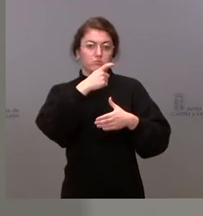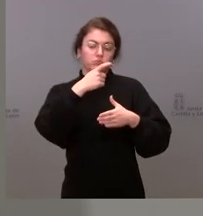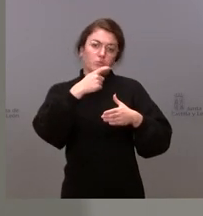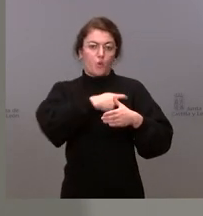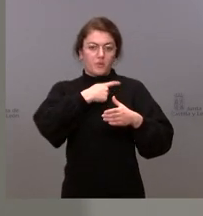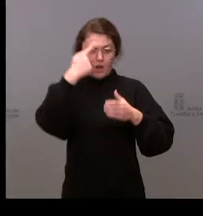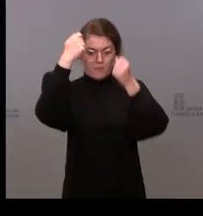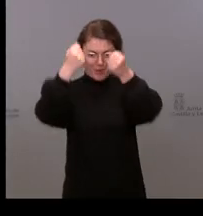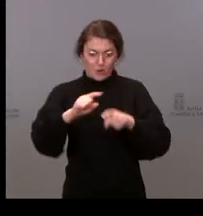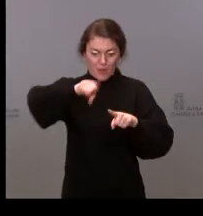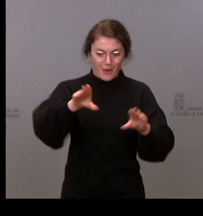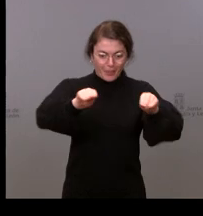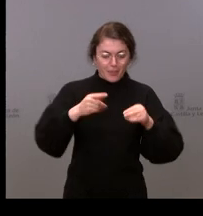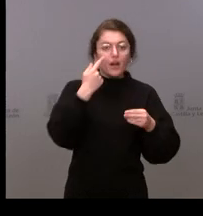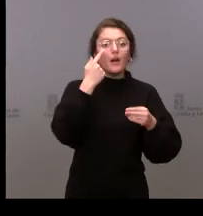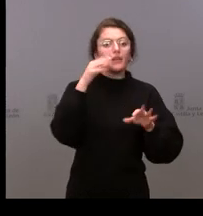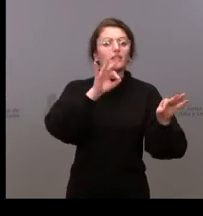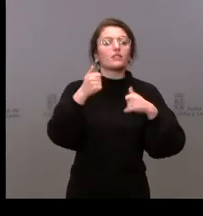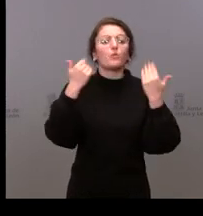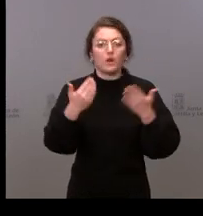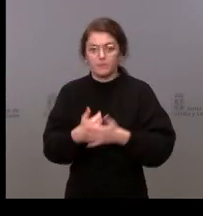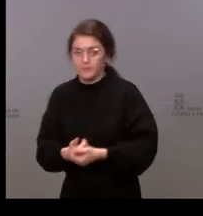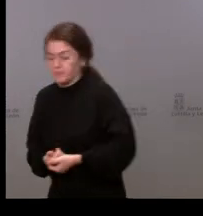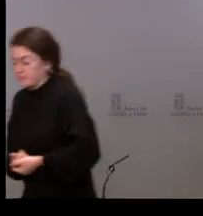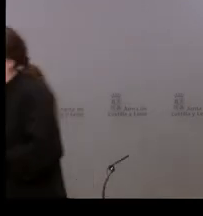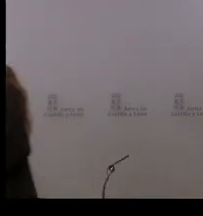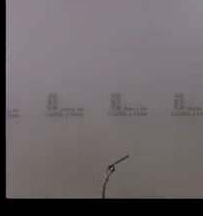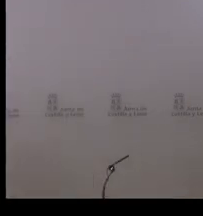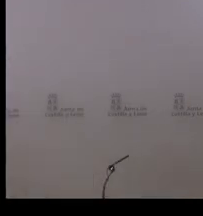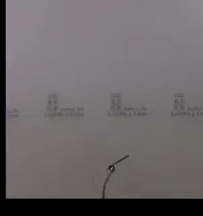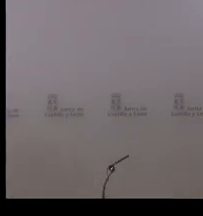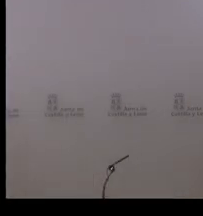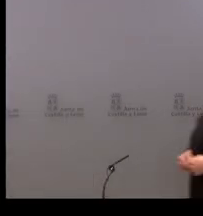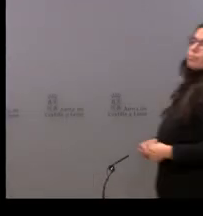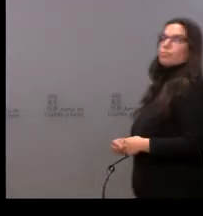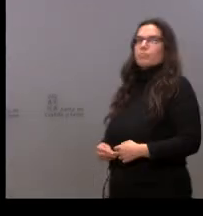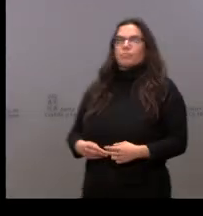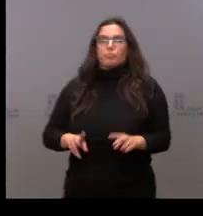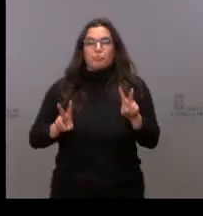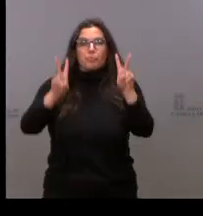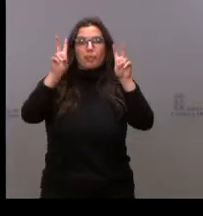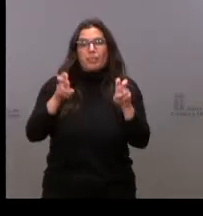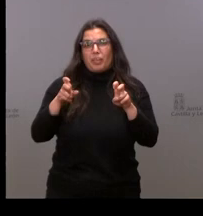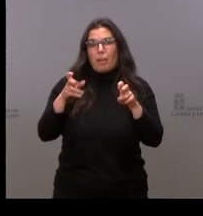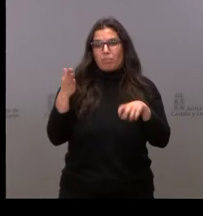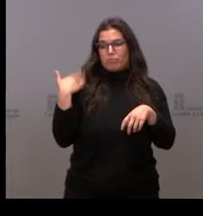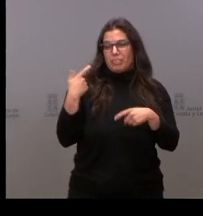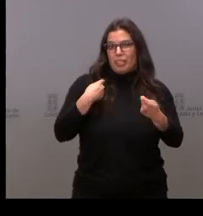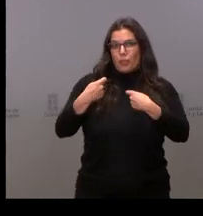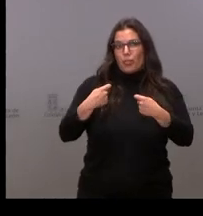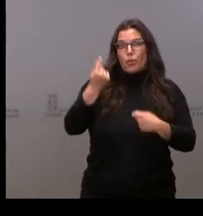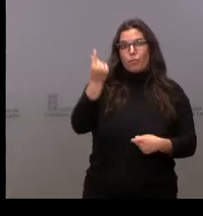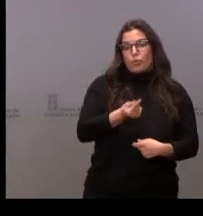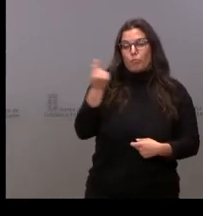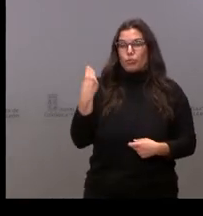Sobre la negociación de presupuestos, ayer el señor Raúl de la Hoz comentaba al salir de la reunión con Por Ávila